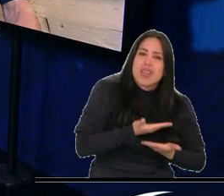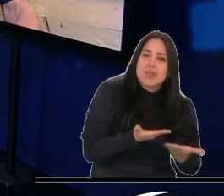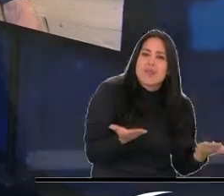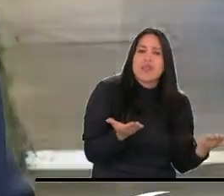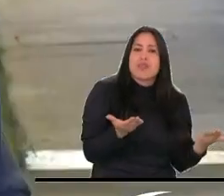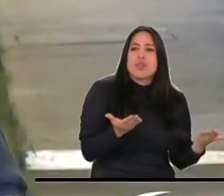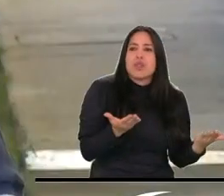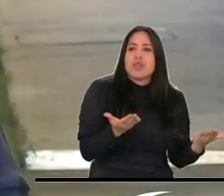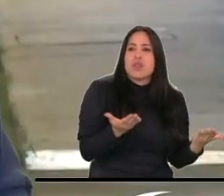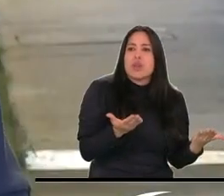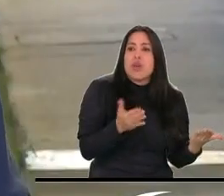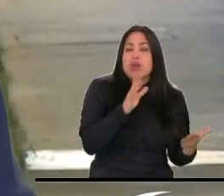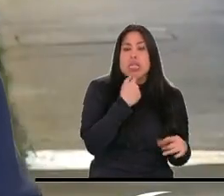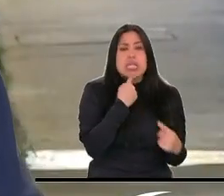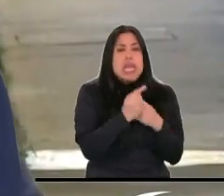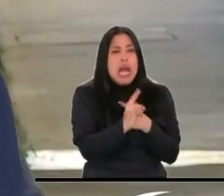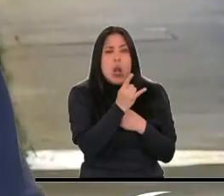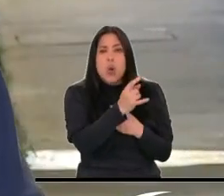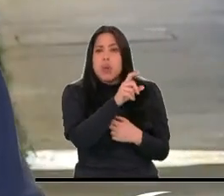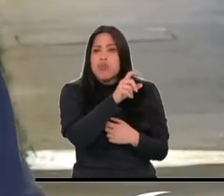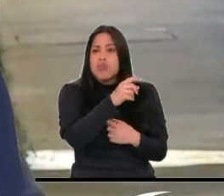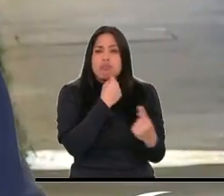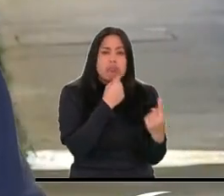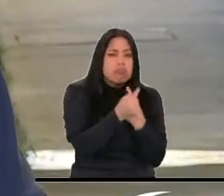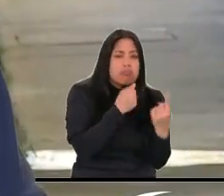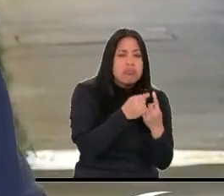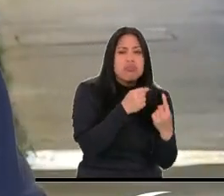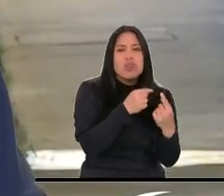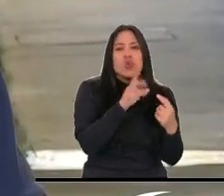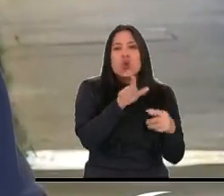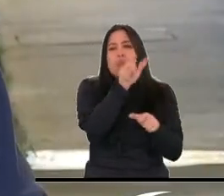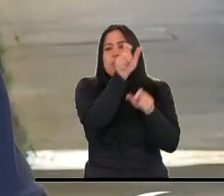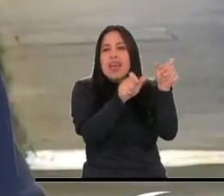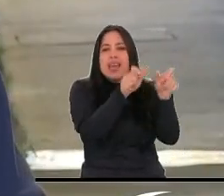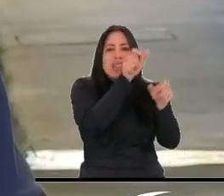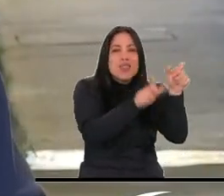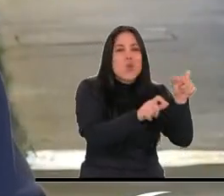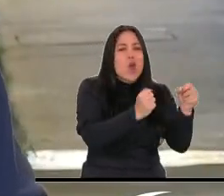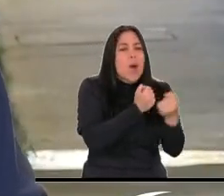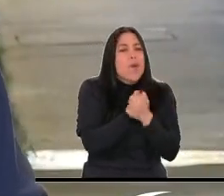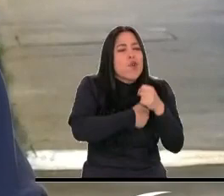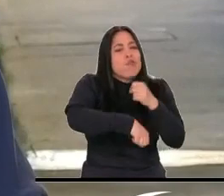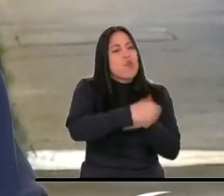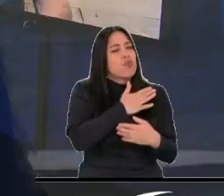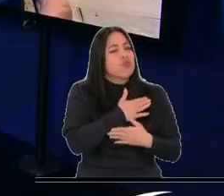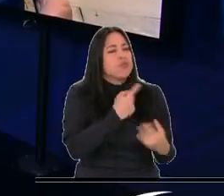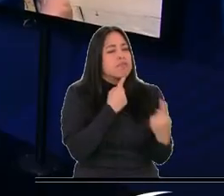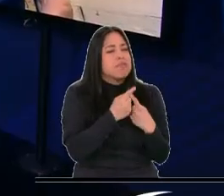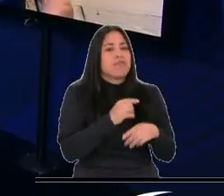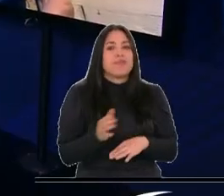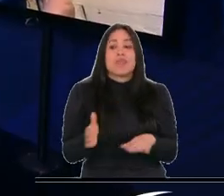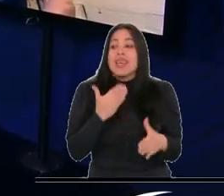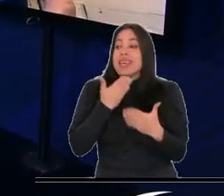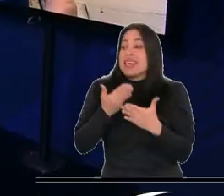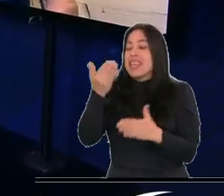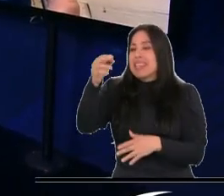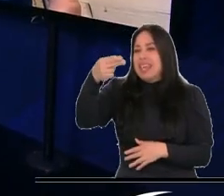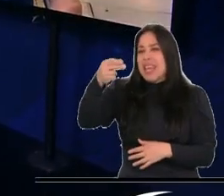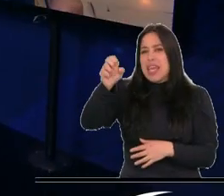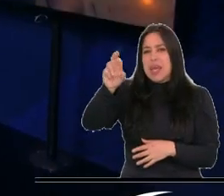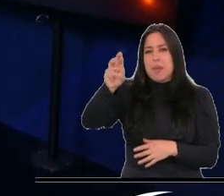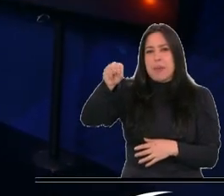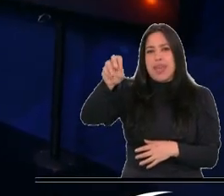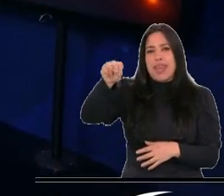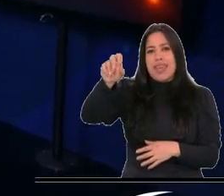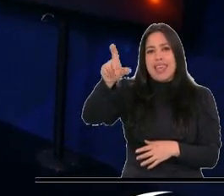conversando con toda esta gente que le gusta el fútbol. Muchas gracias, era Hermenegildo Segrera,